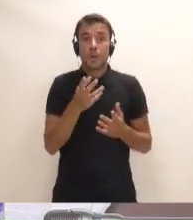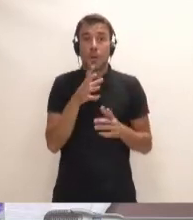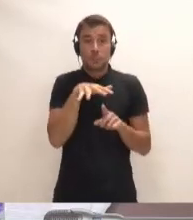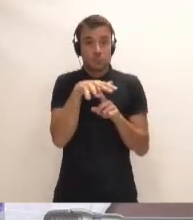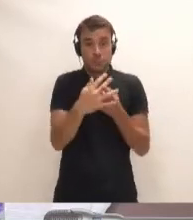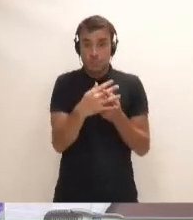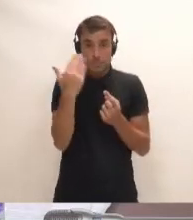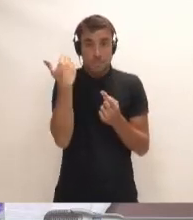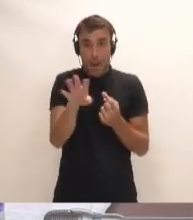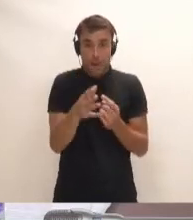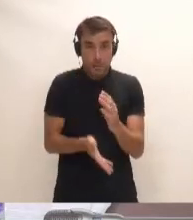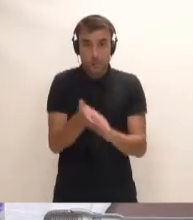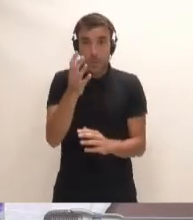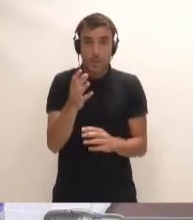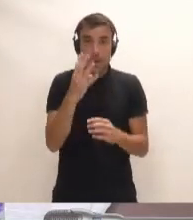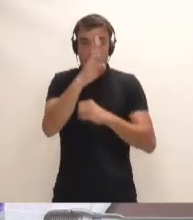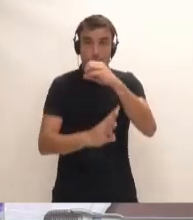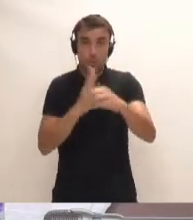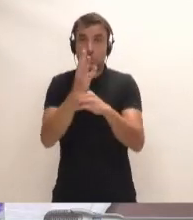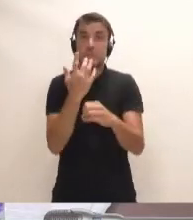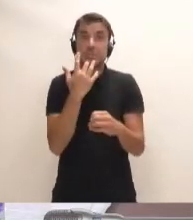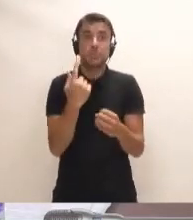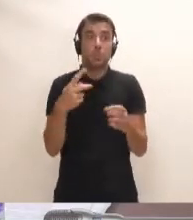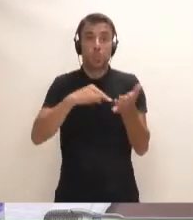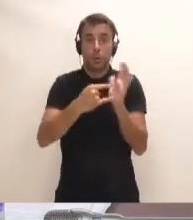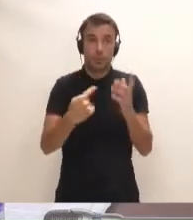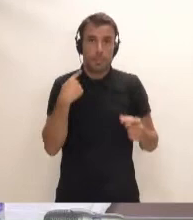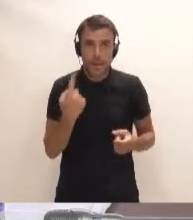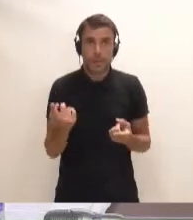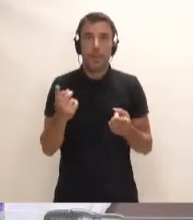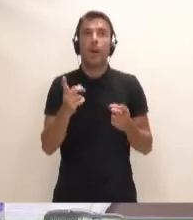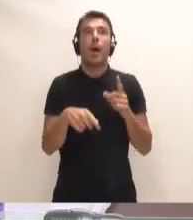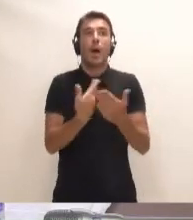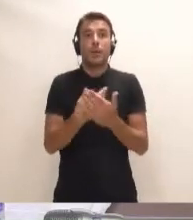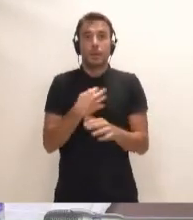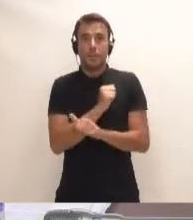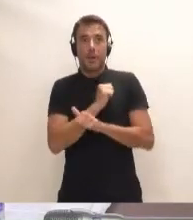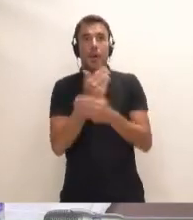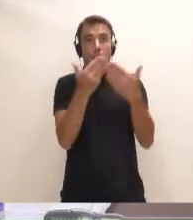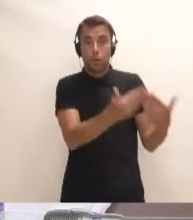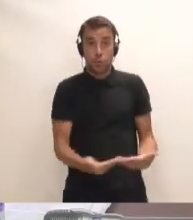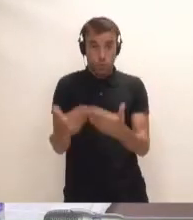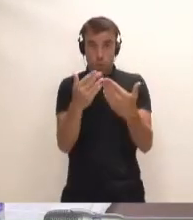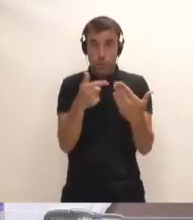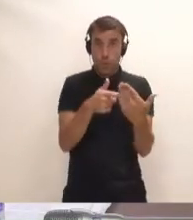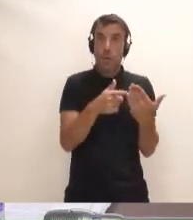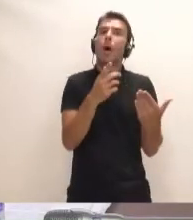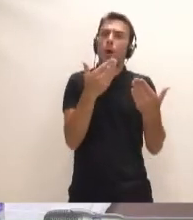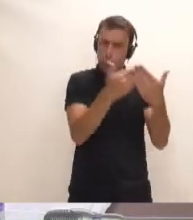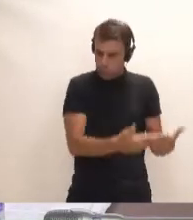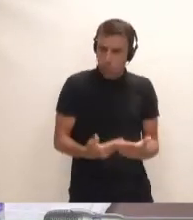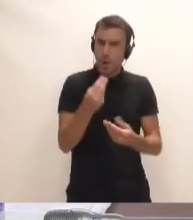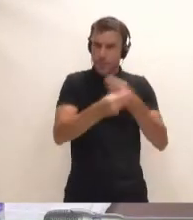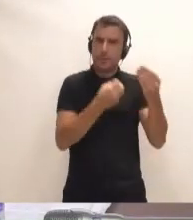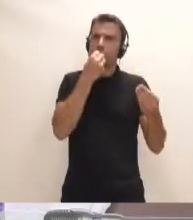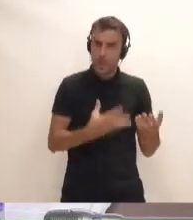que nos queda de legislatura si seguimos perdiendo proyectos y si vamos a esperar un estudio que ya de antemano, que me parece muy bien que se haga, porque